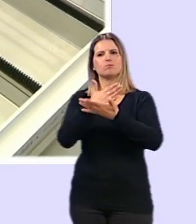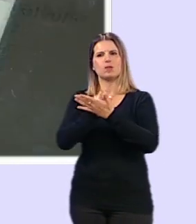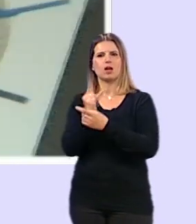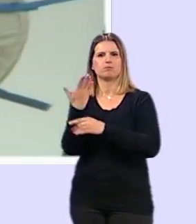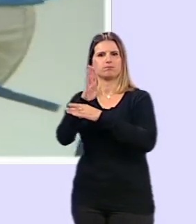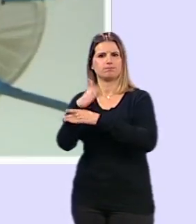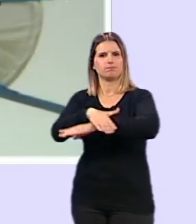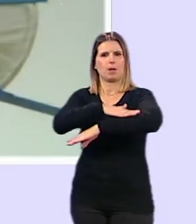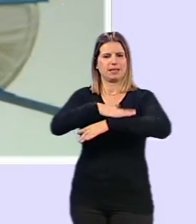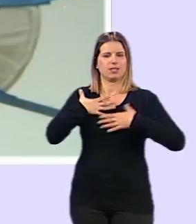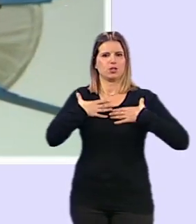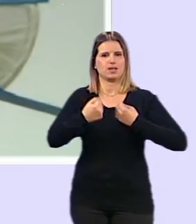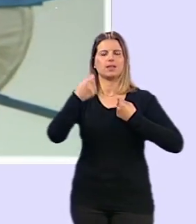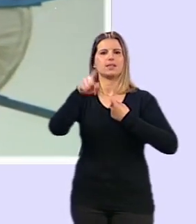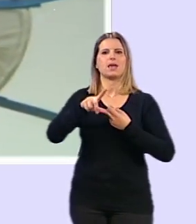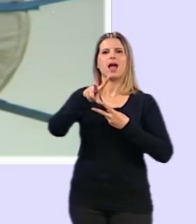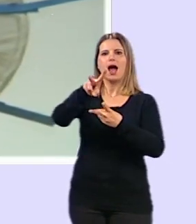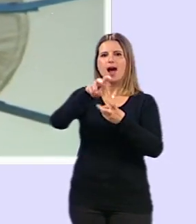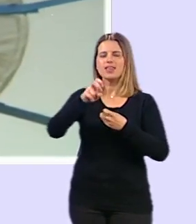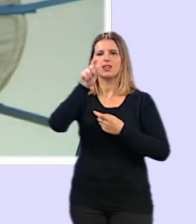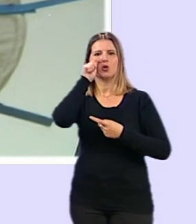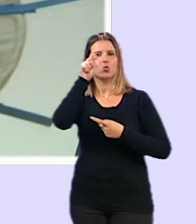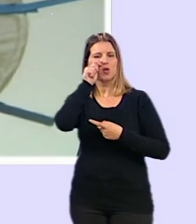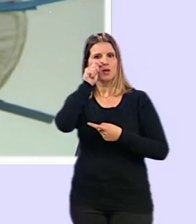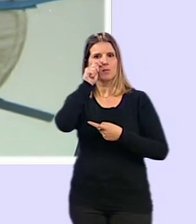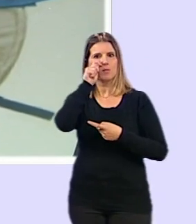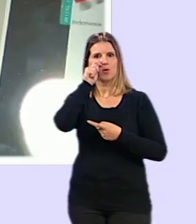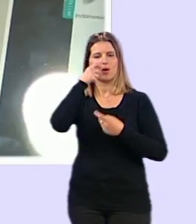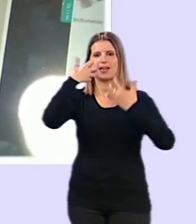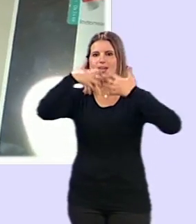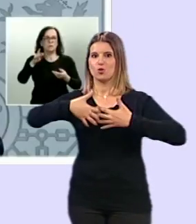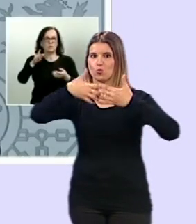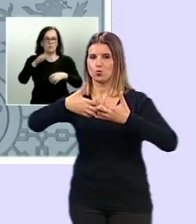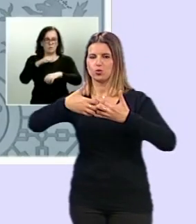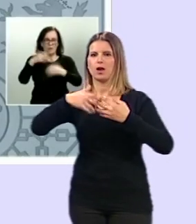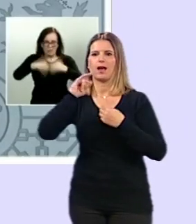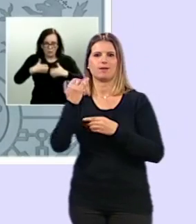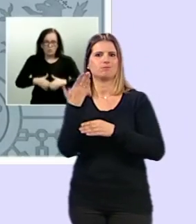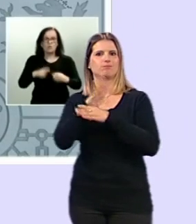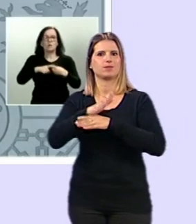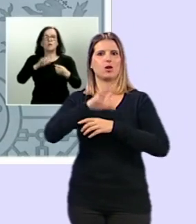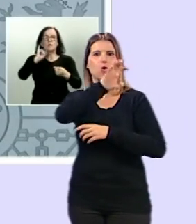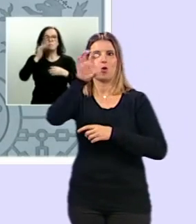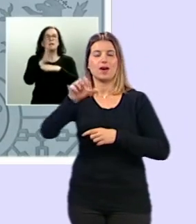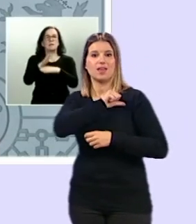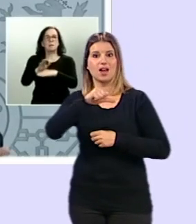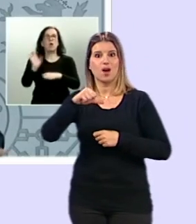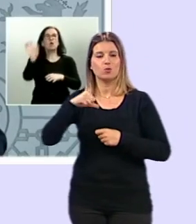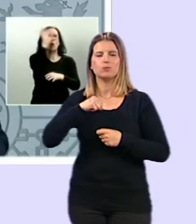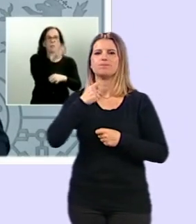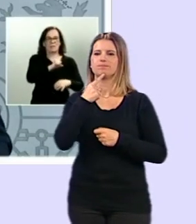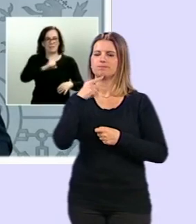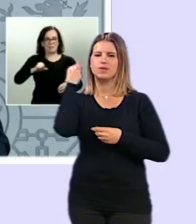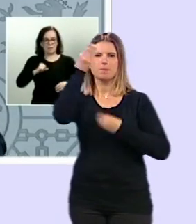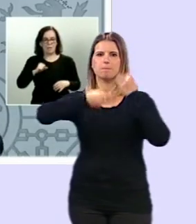el de Sanidad, pero también en la Hacienda y el Ministerio de Turismo, el Ministerio de Industria, y están representadas también las comunidades autónomas valorando